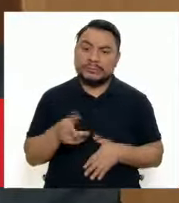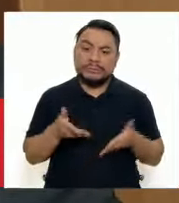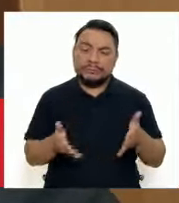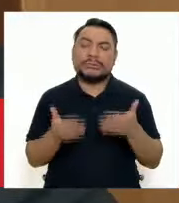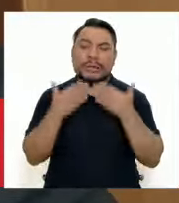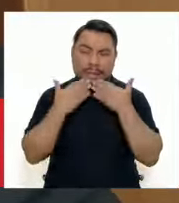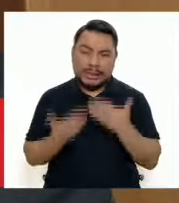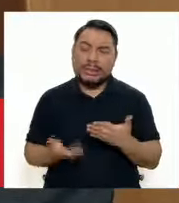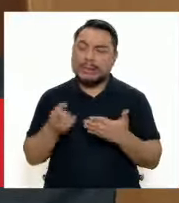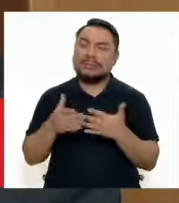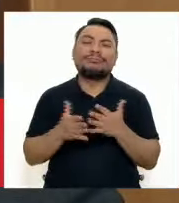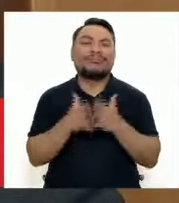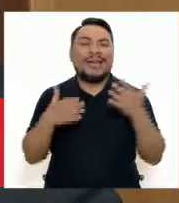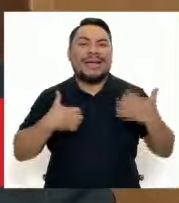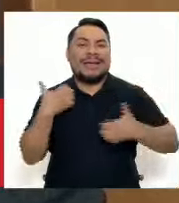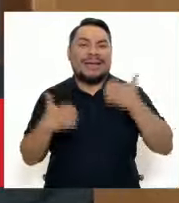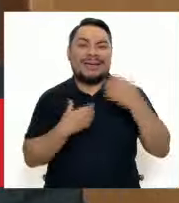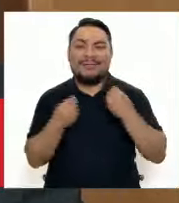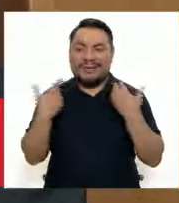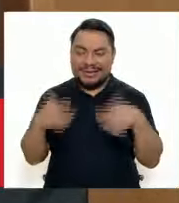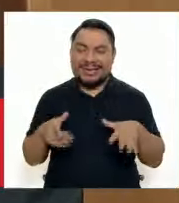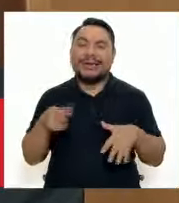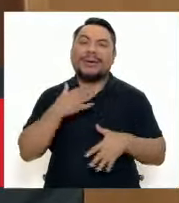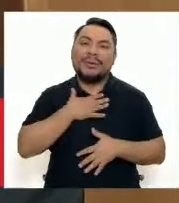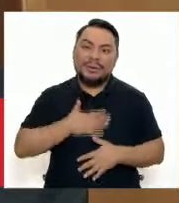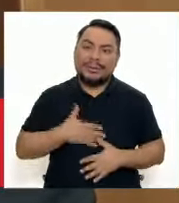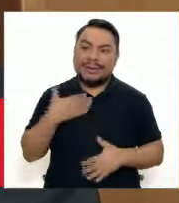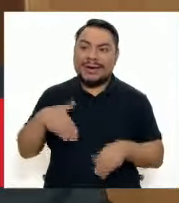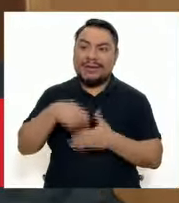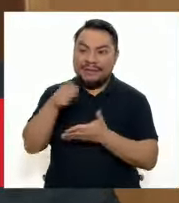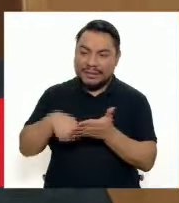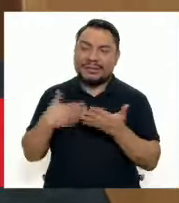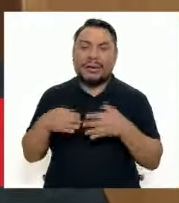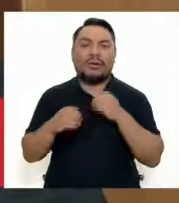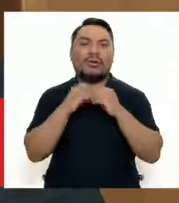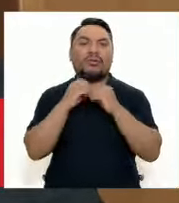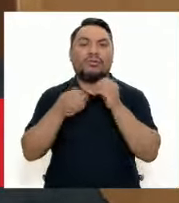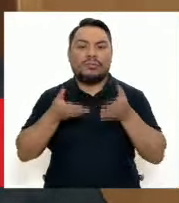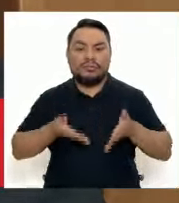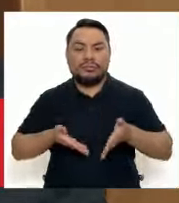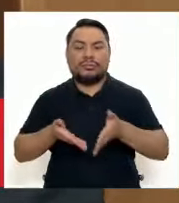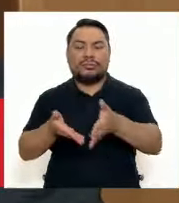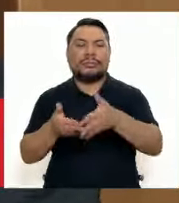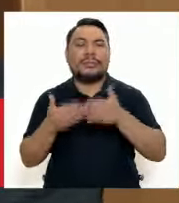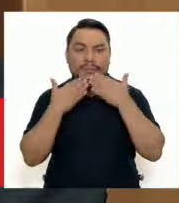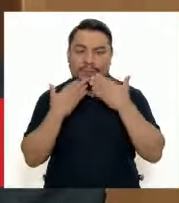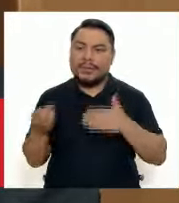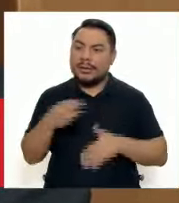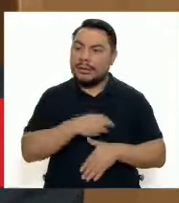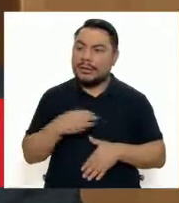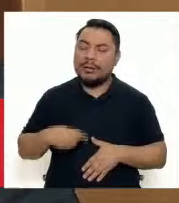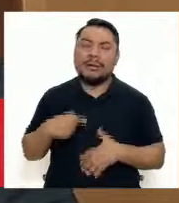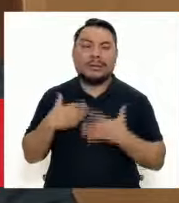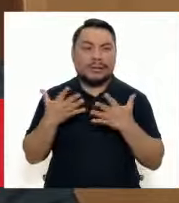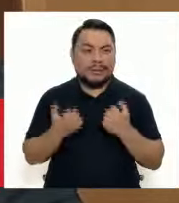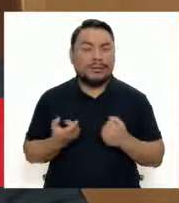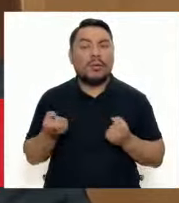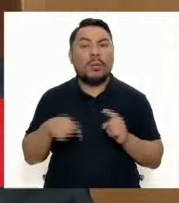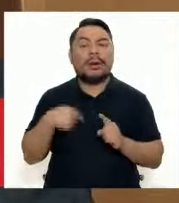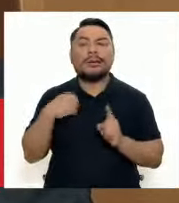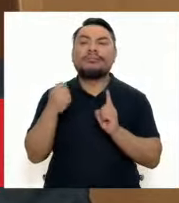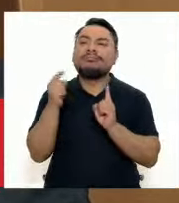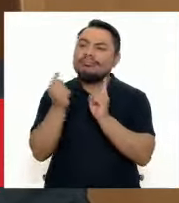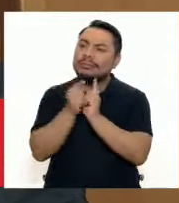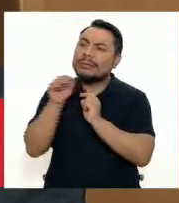agradecidos, emocionados, porque sabemos que da con esto una solución. Nuevamente reitero el agradecimiento del ministro, porque desde que le hemos tocado la puerta,